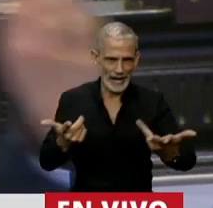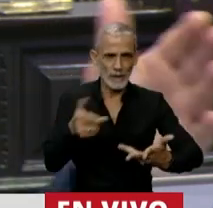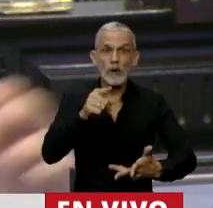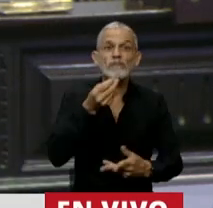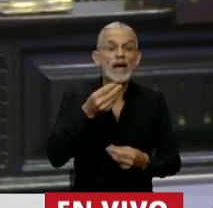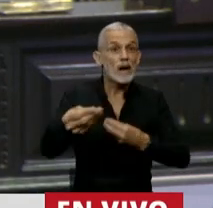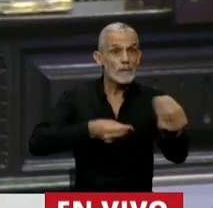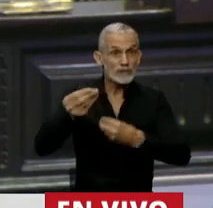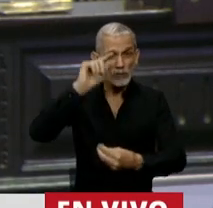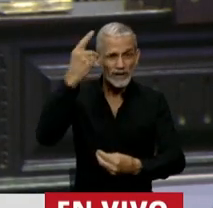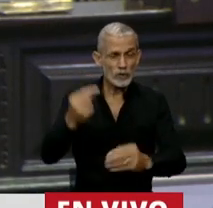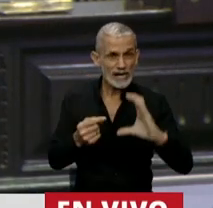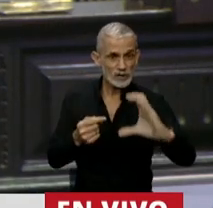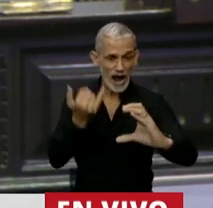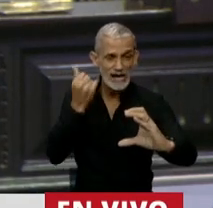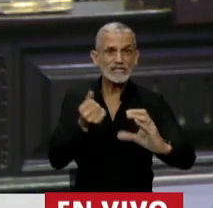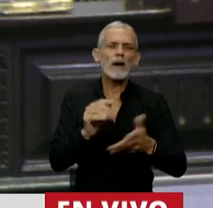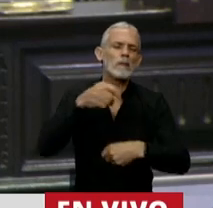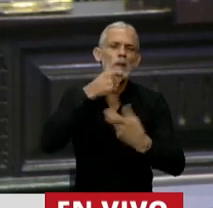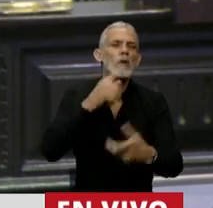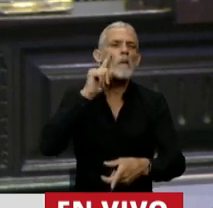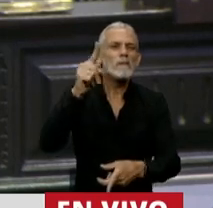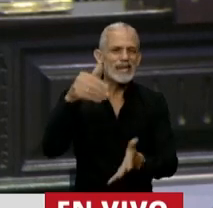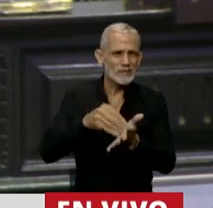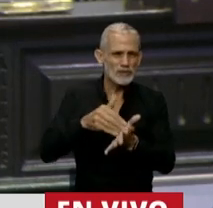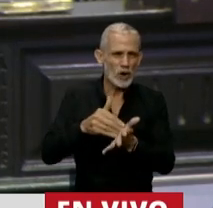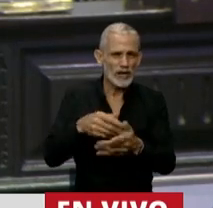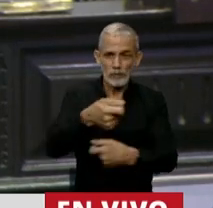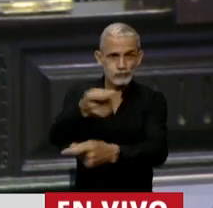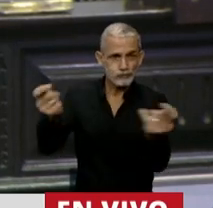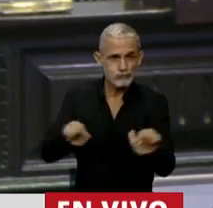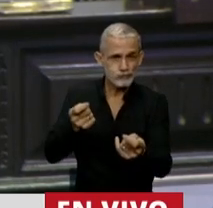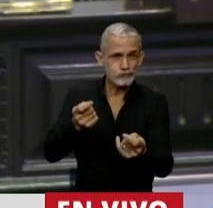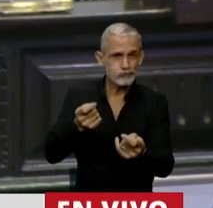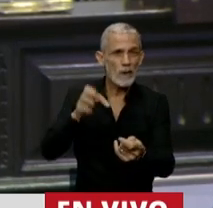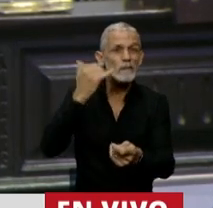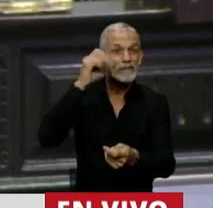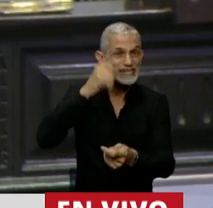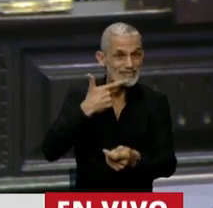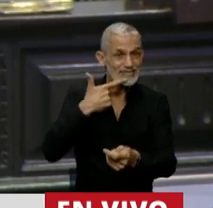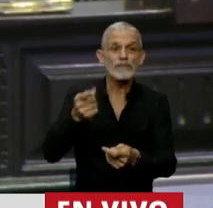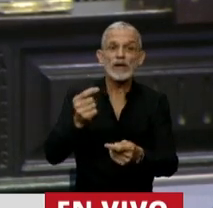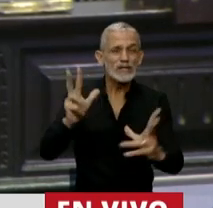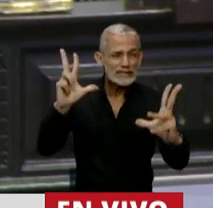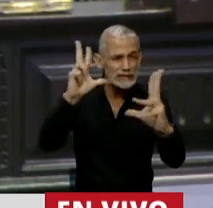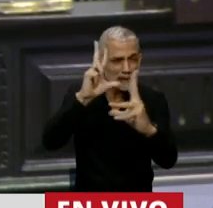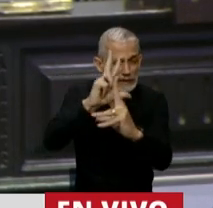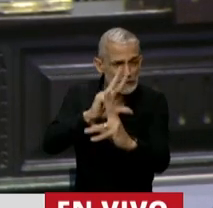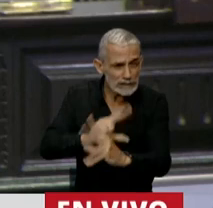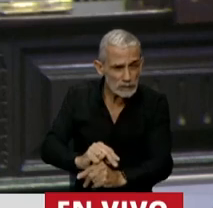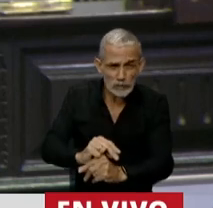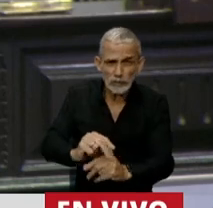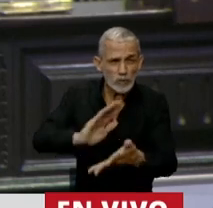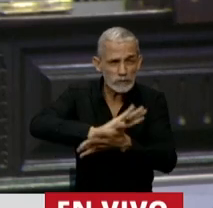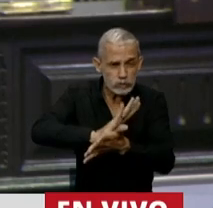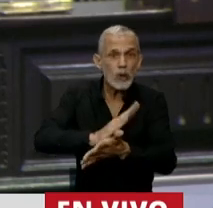si el presupuesto nacional tuviese mil millones de pesos para pymes, sólo cuando se gaste el último peso